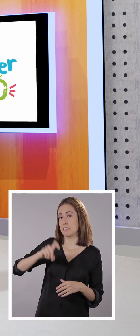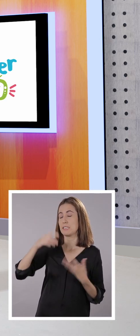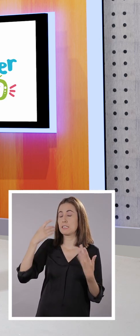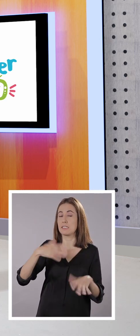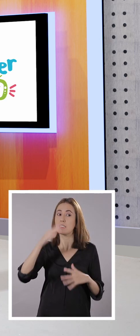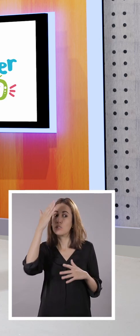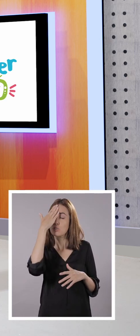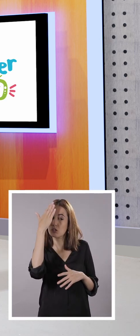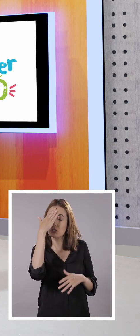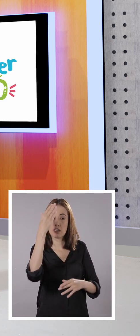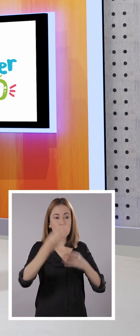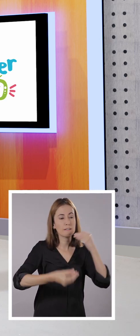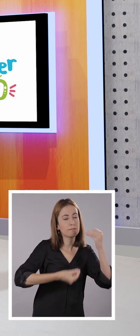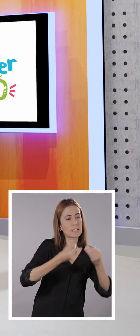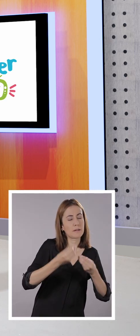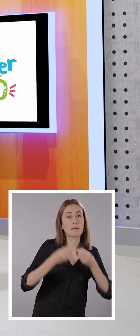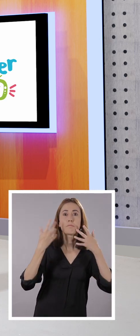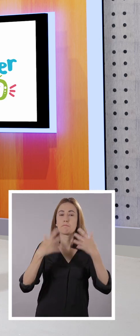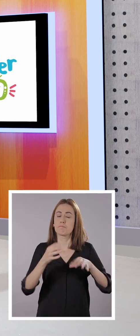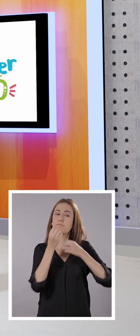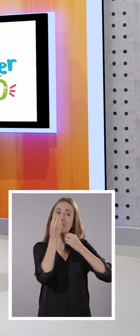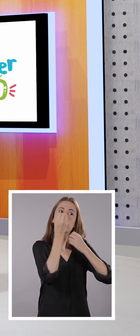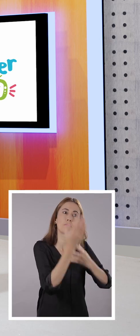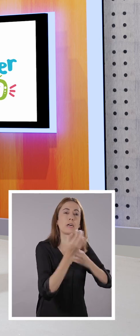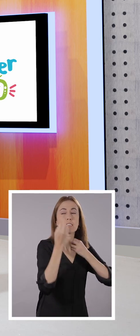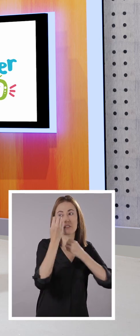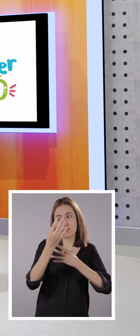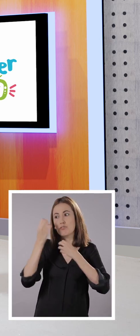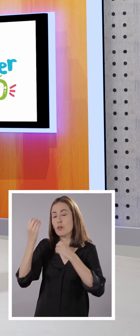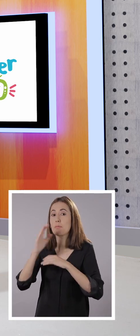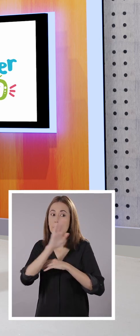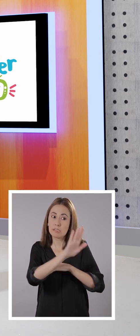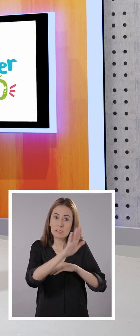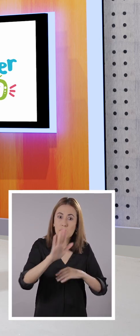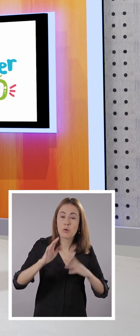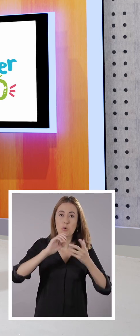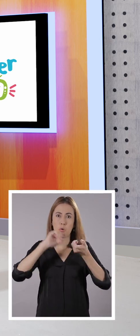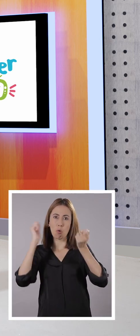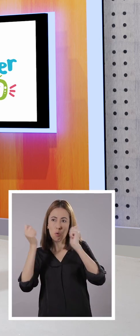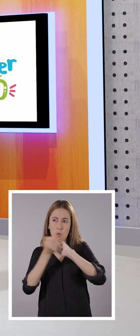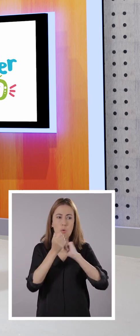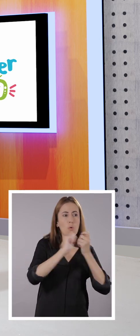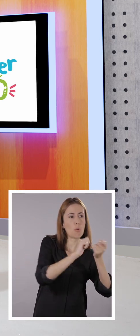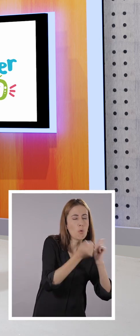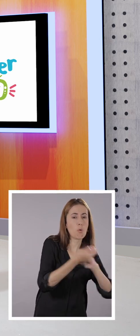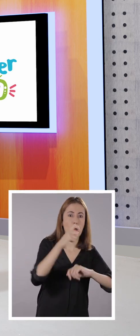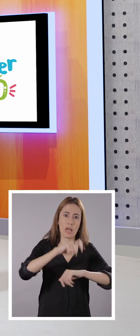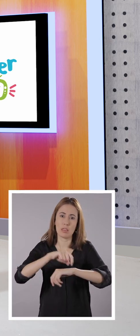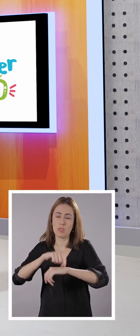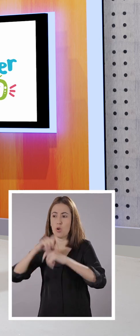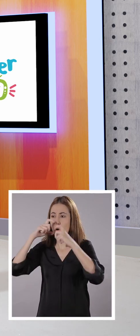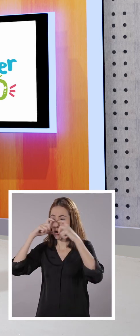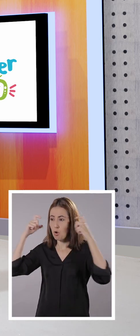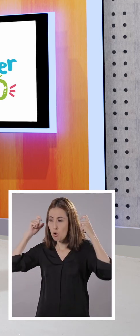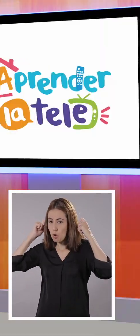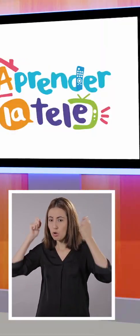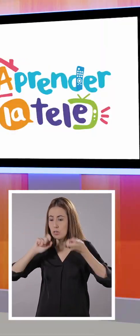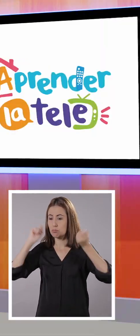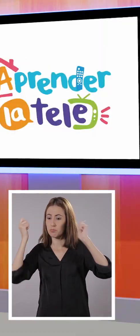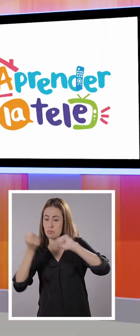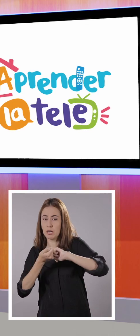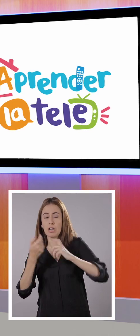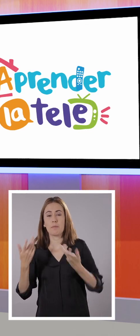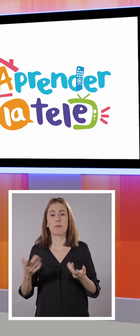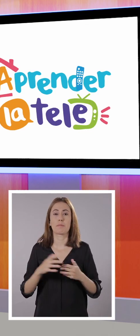Necesito saber quizá más información de cada cuánto debo cambiar. ¿Qué tipo de mascarilla? Ok, muy bien.